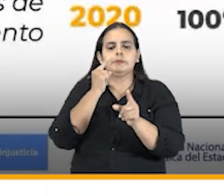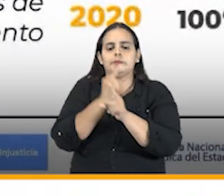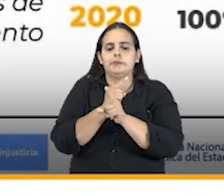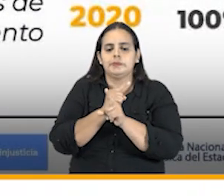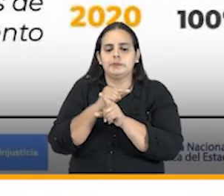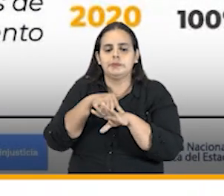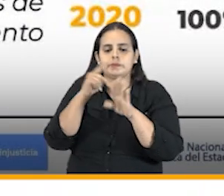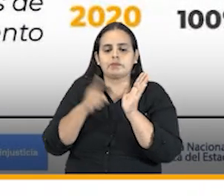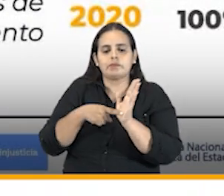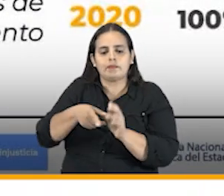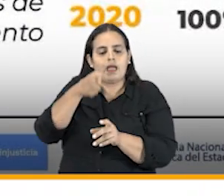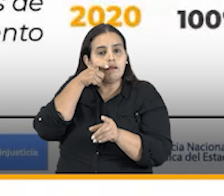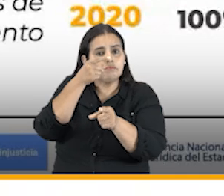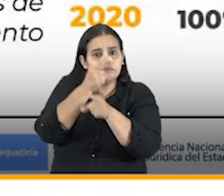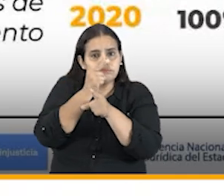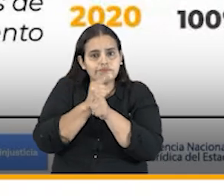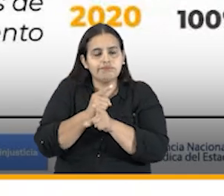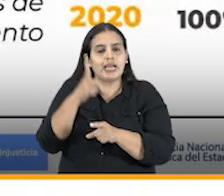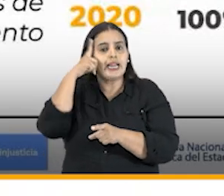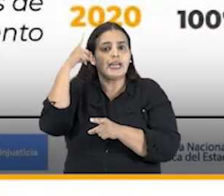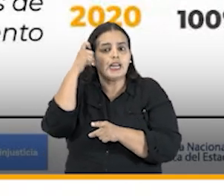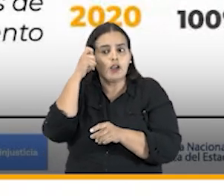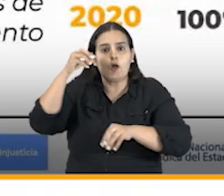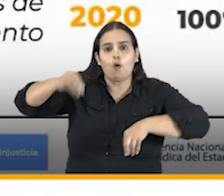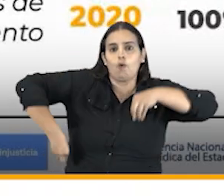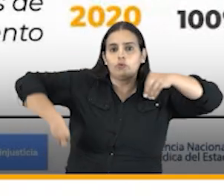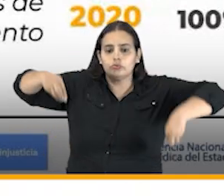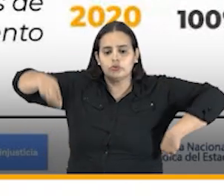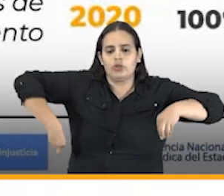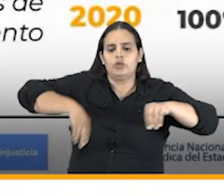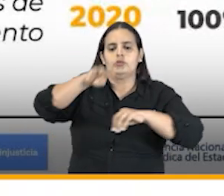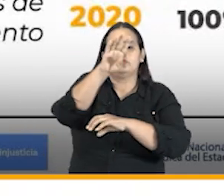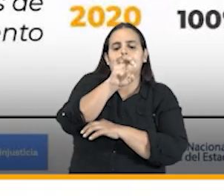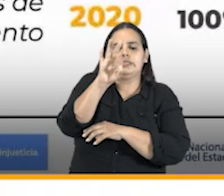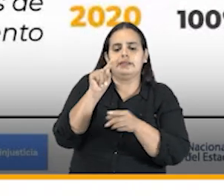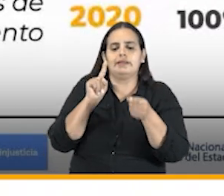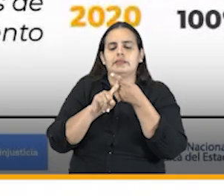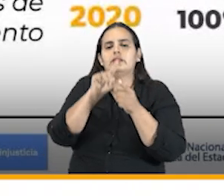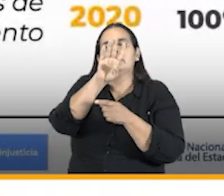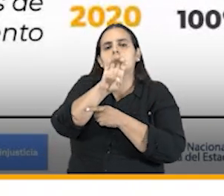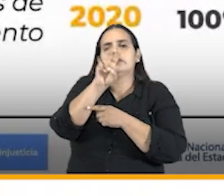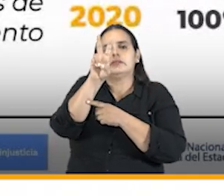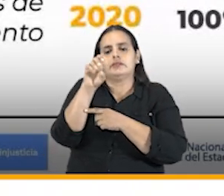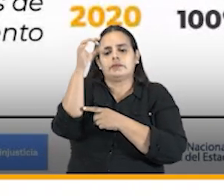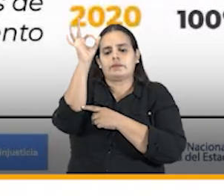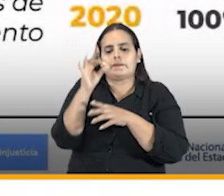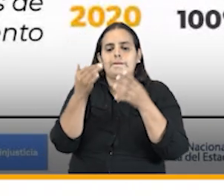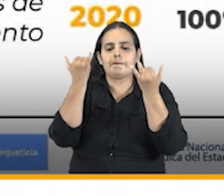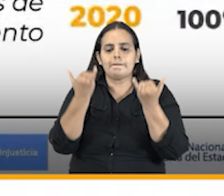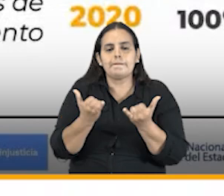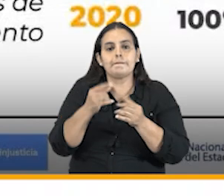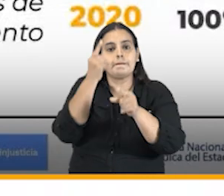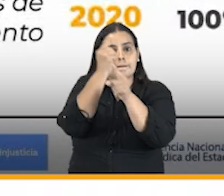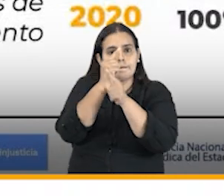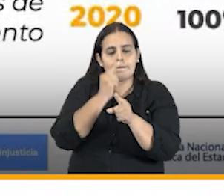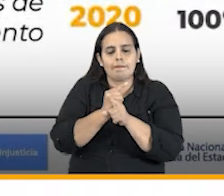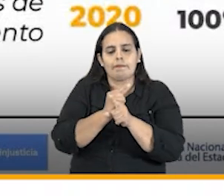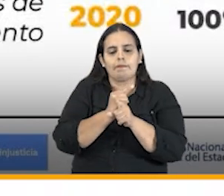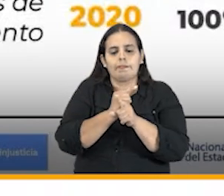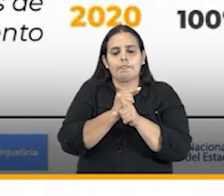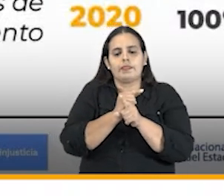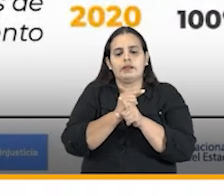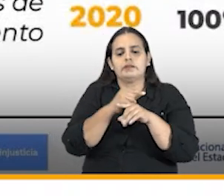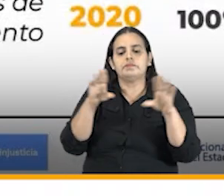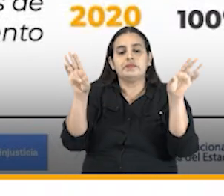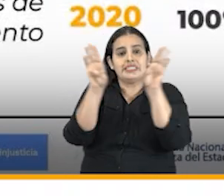efectividad en los controles de mitigación de riesgos de corrupción ha pasado del 93% al 97% y la efectividad de los